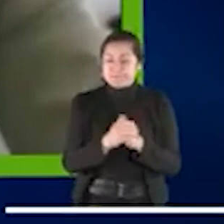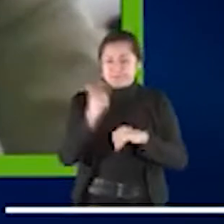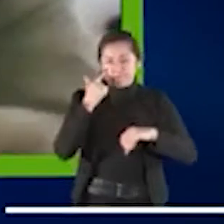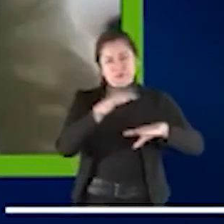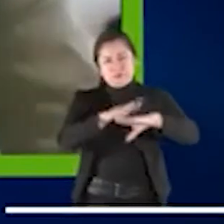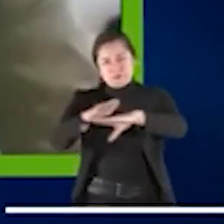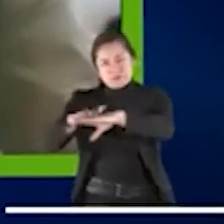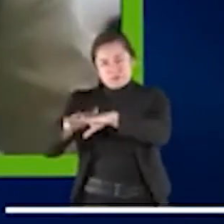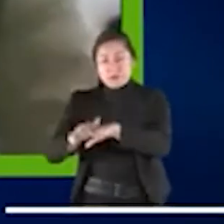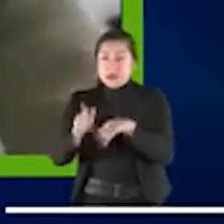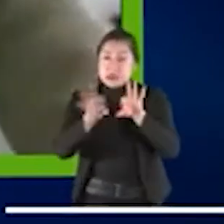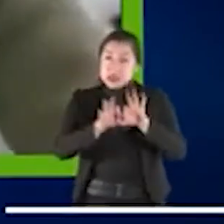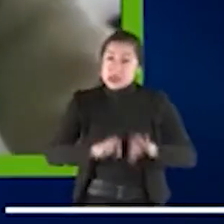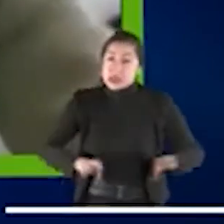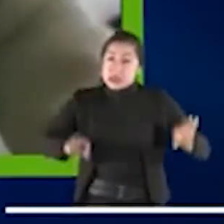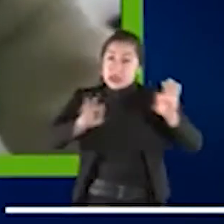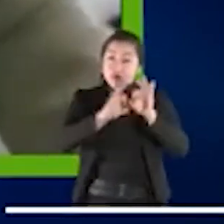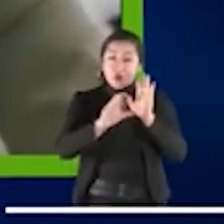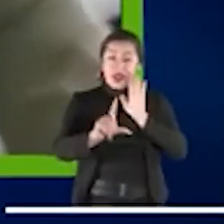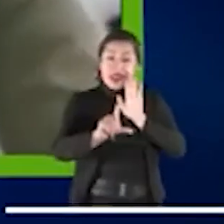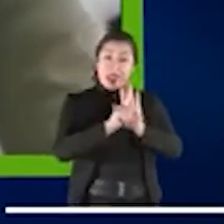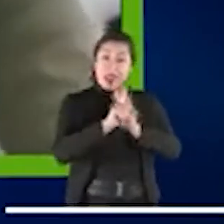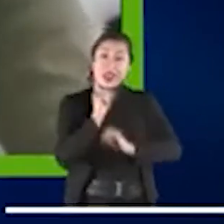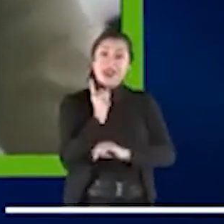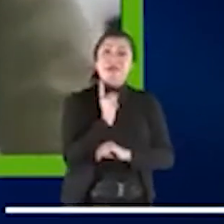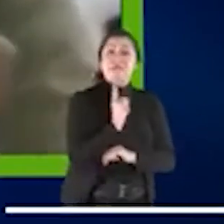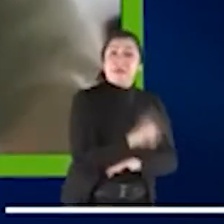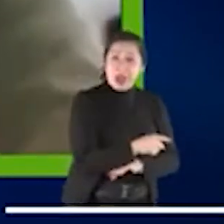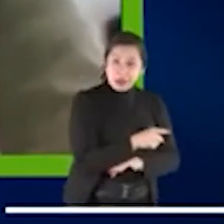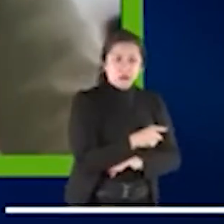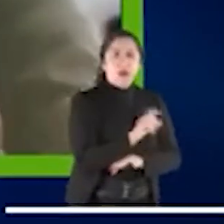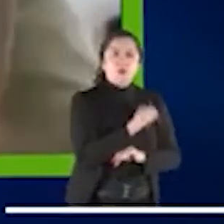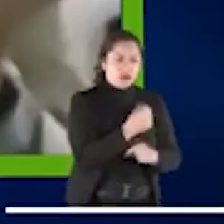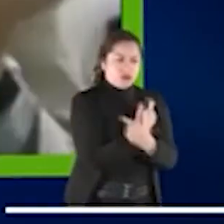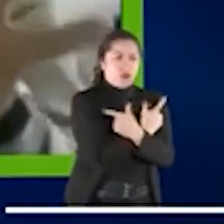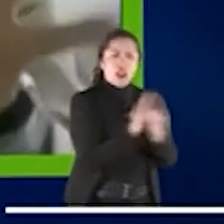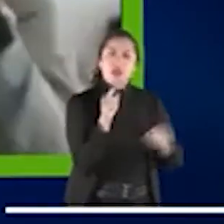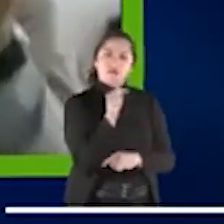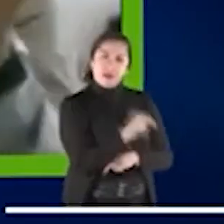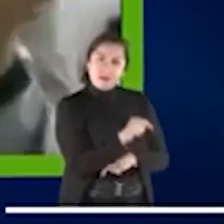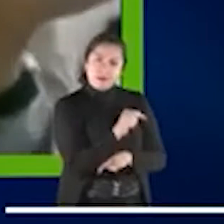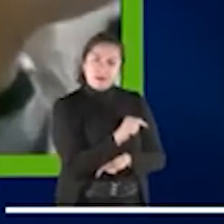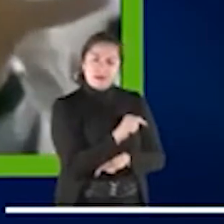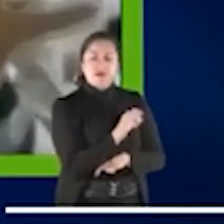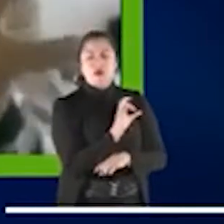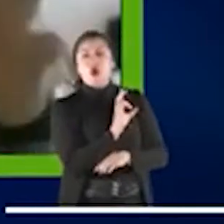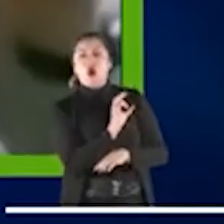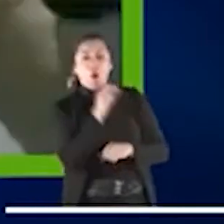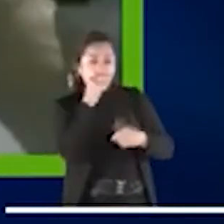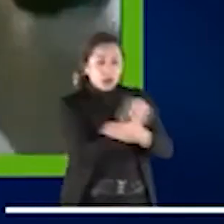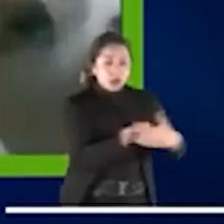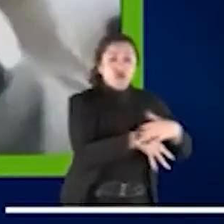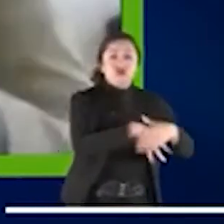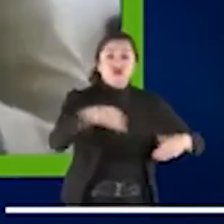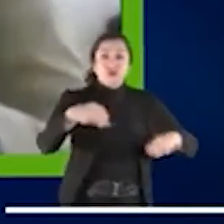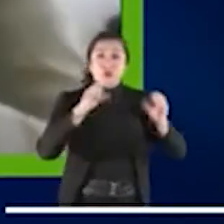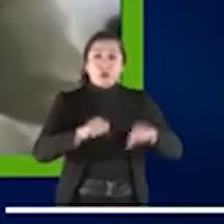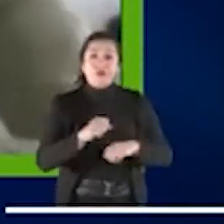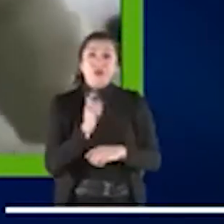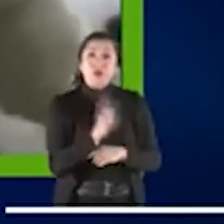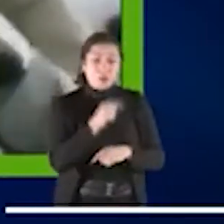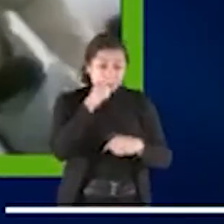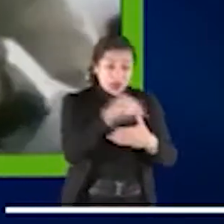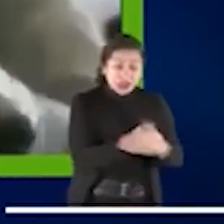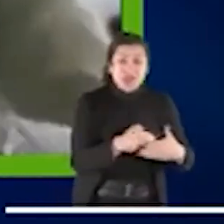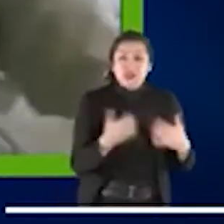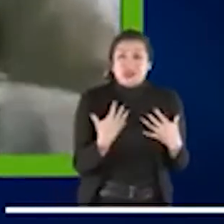desjudicialización, y por otro lado, desinternamiento. Es decir, nos hemos dado cuenta que hay una situación de estrés, cuando sometemos